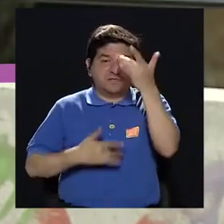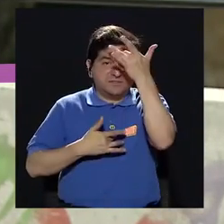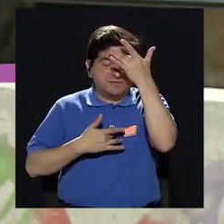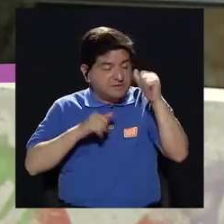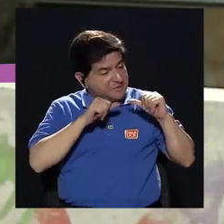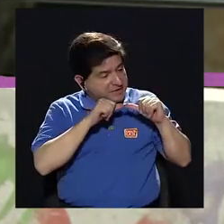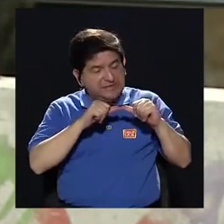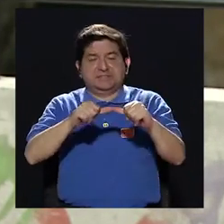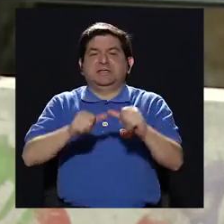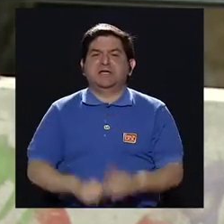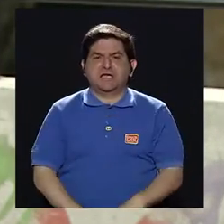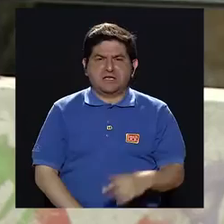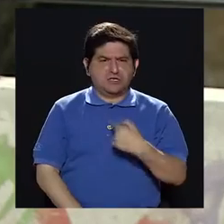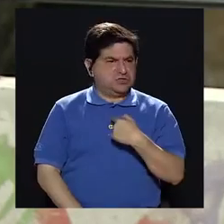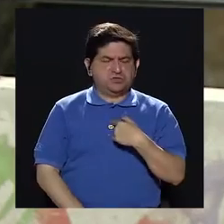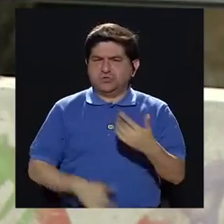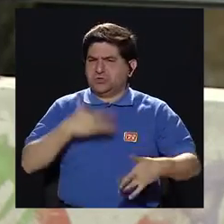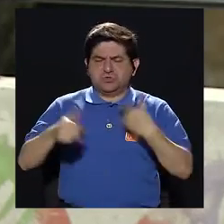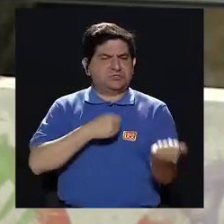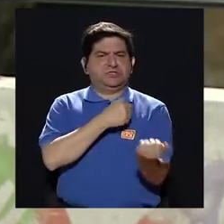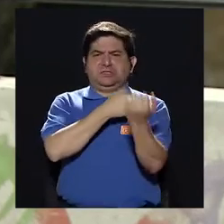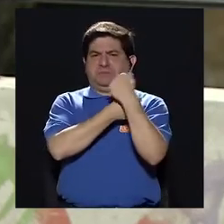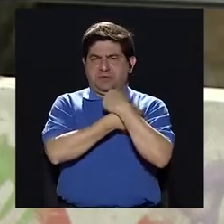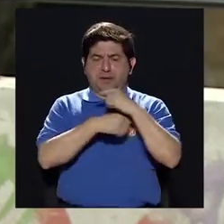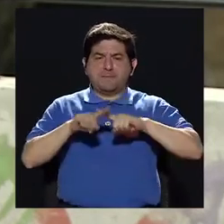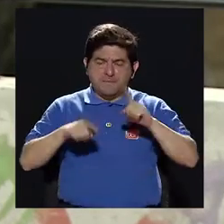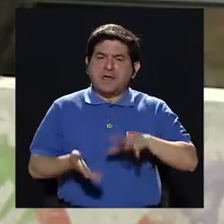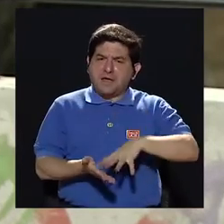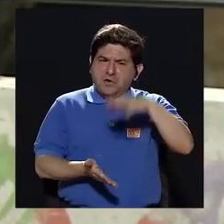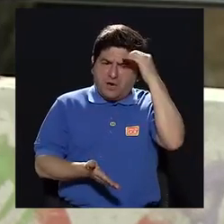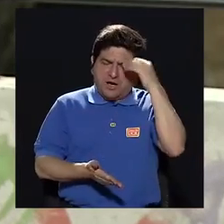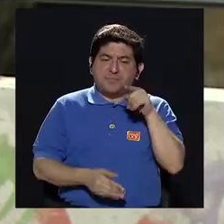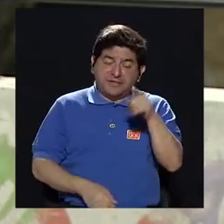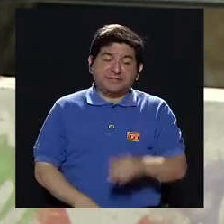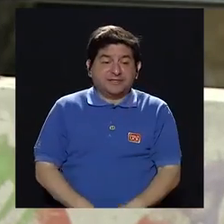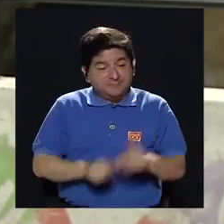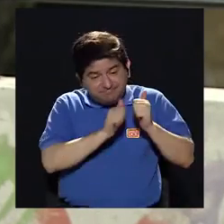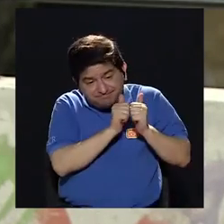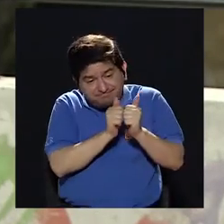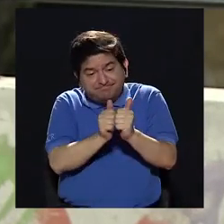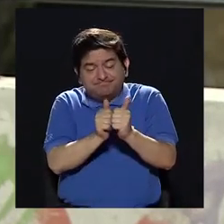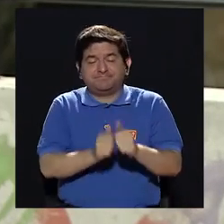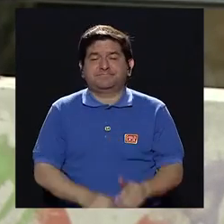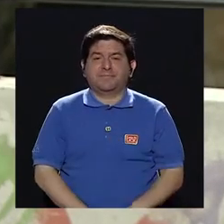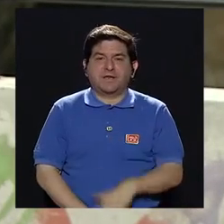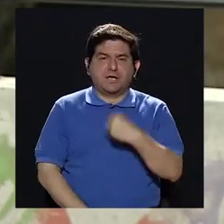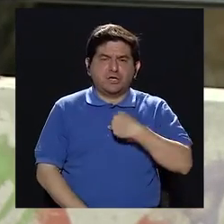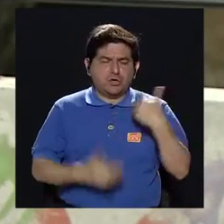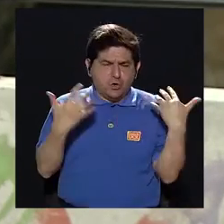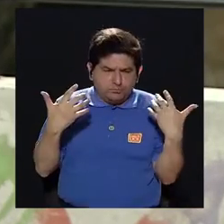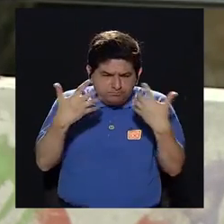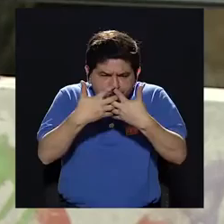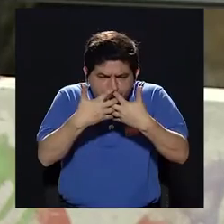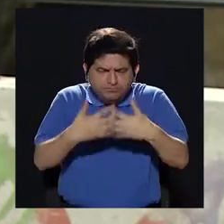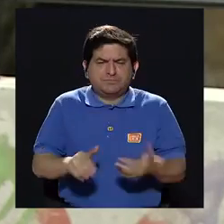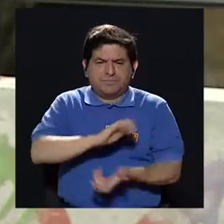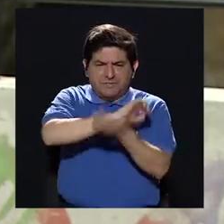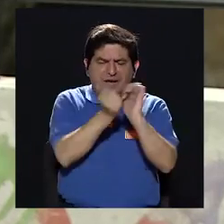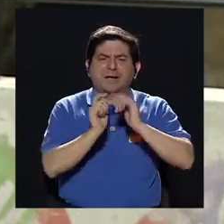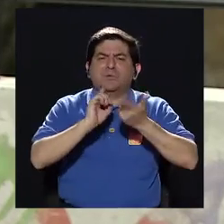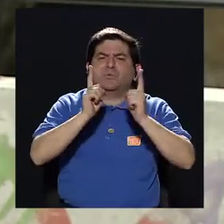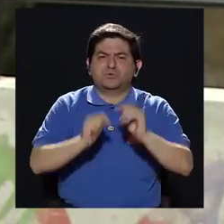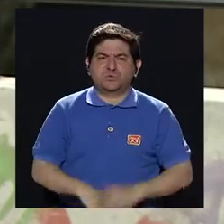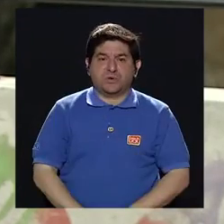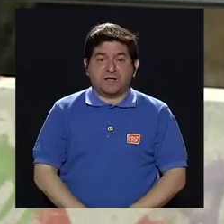ella, a no dejarme ganar por ella, pero sí aprender a vivir con ella, ¿verdad? Y acomodarme, a ver qué